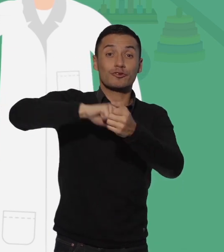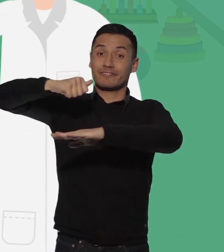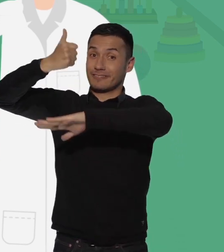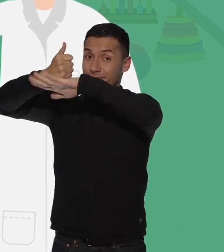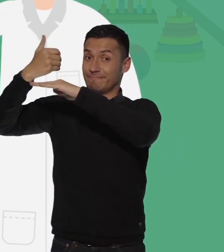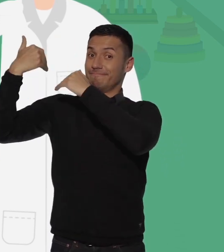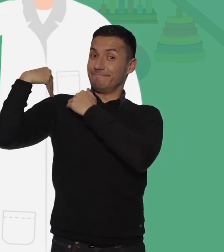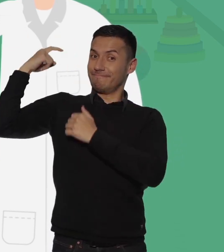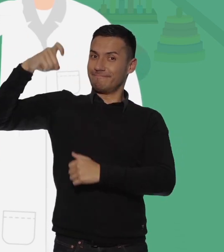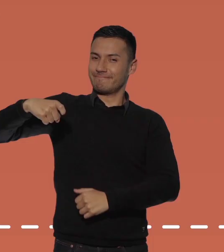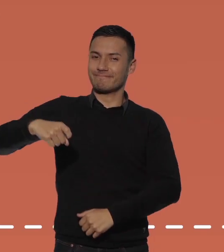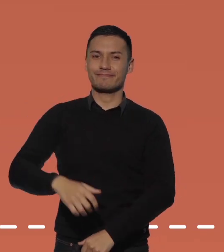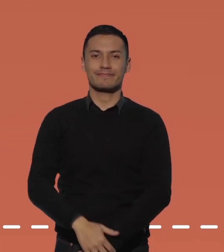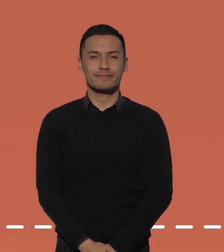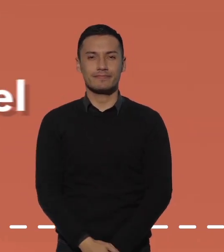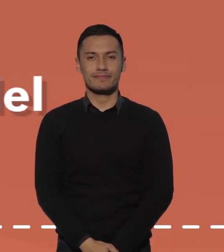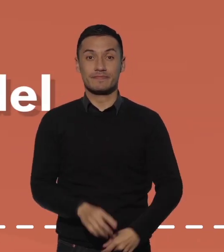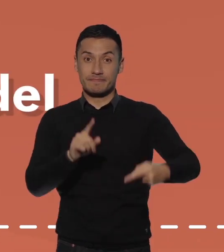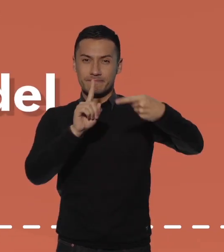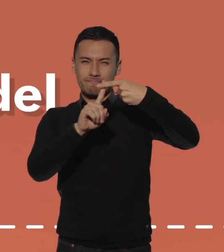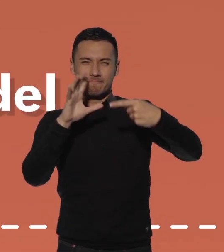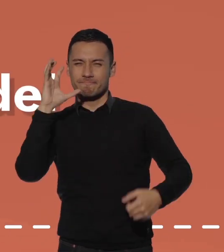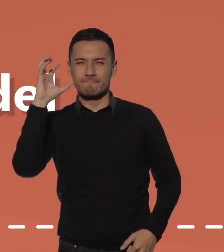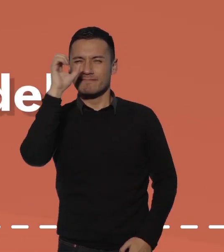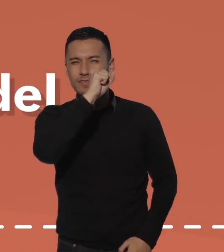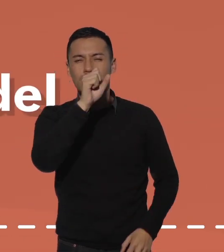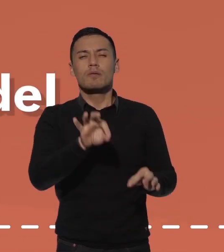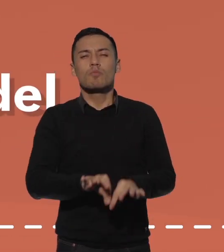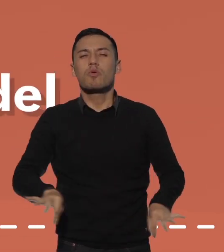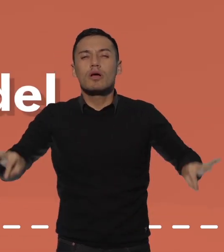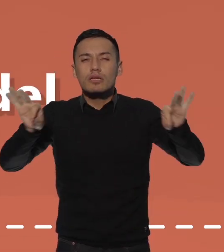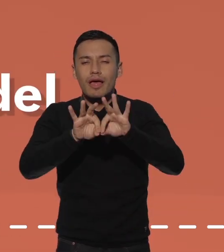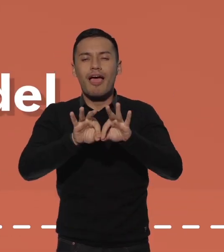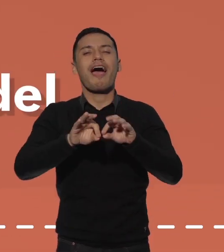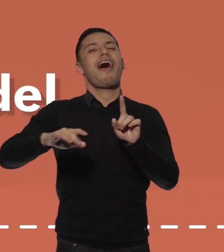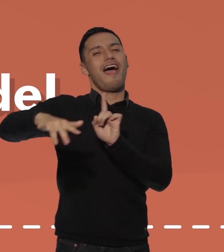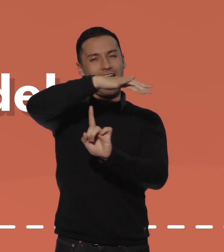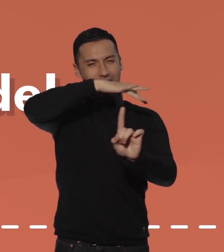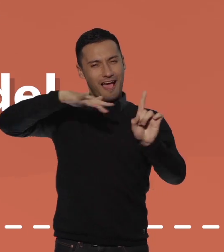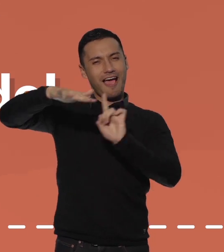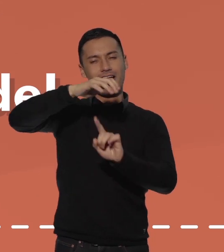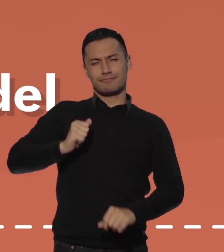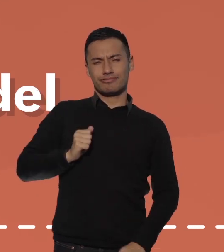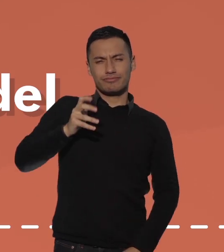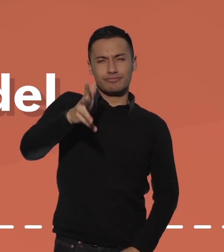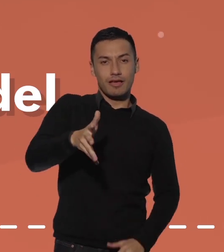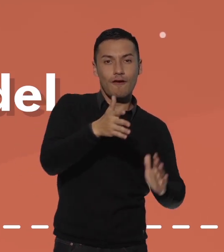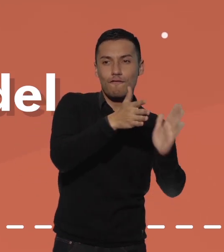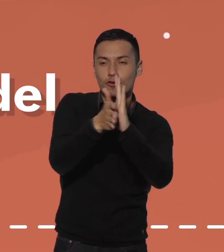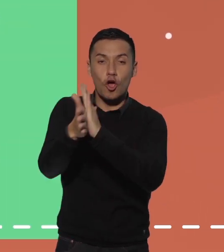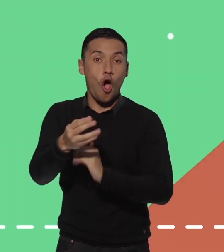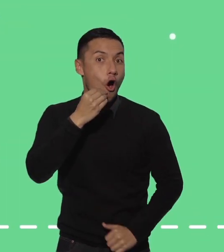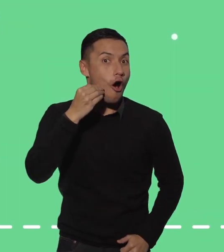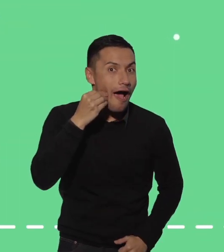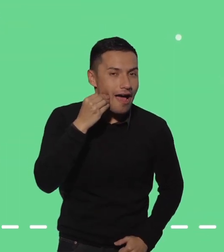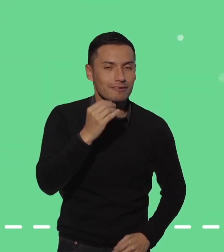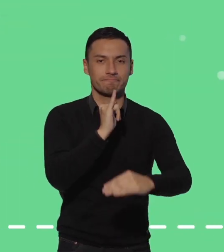para atender de manera pertinente. Para esta identificación se debe tener en cuenta la descripción del contexto que incluye